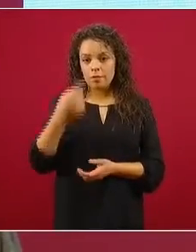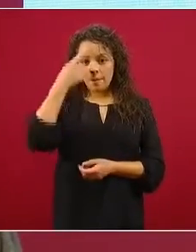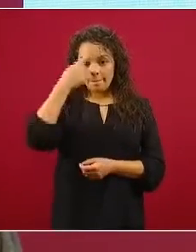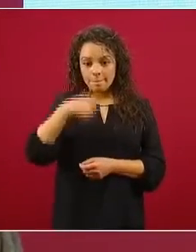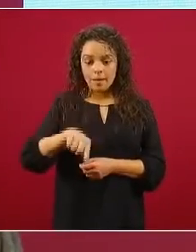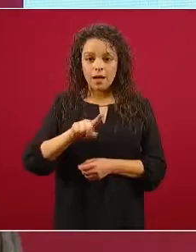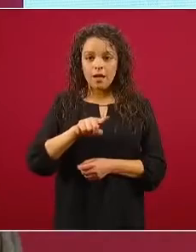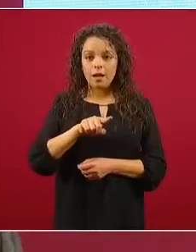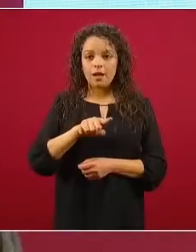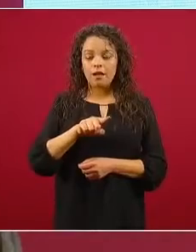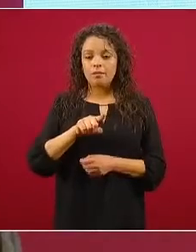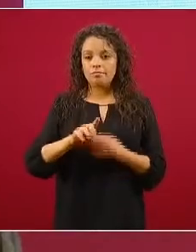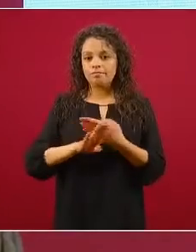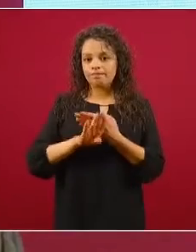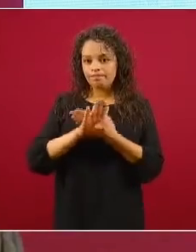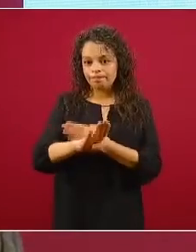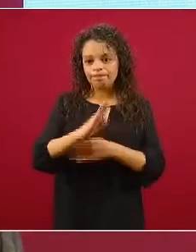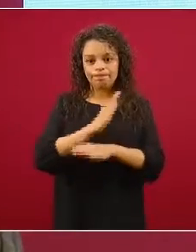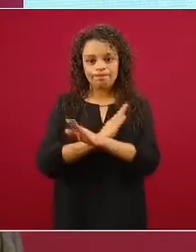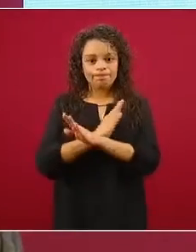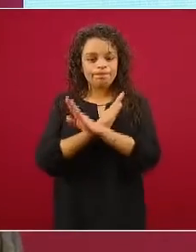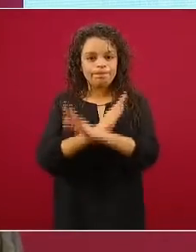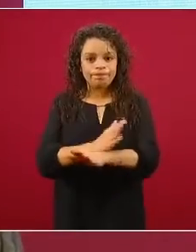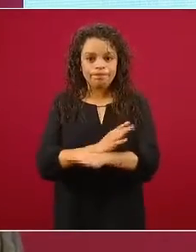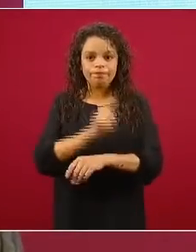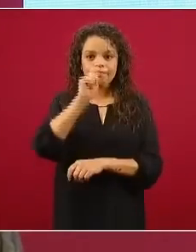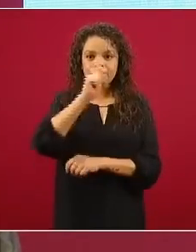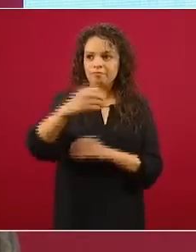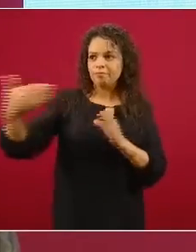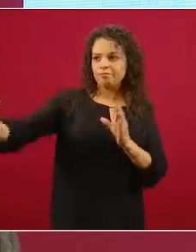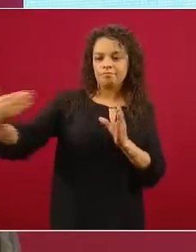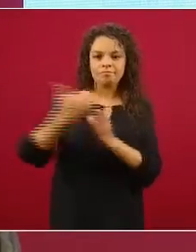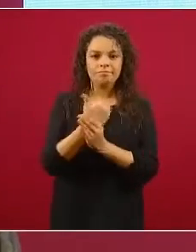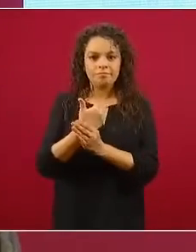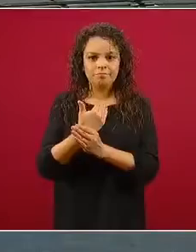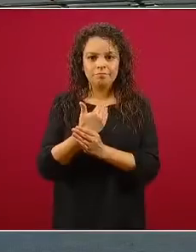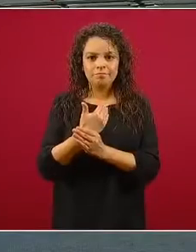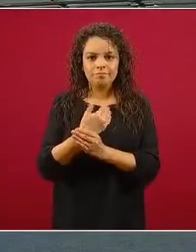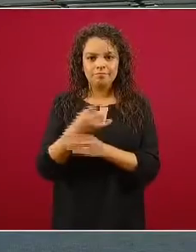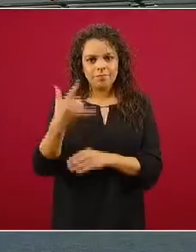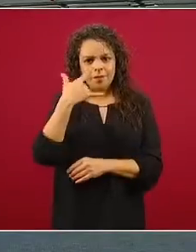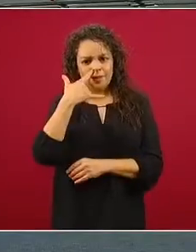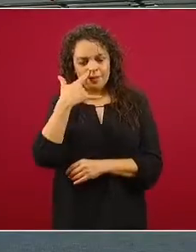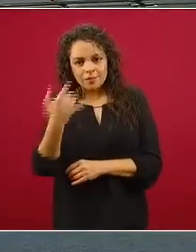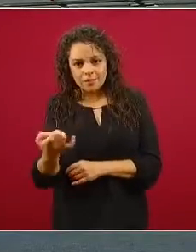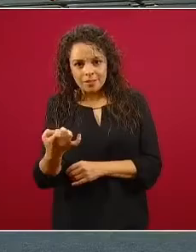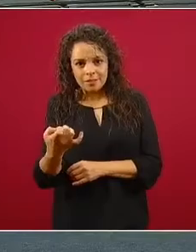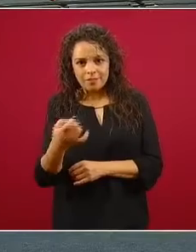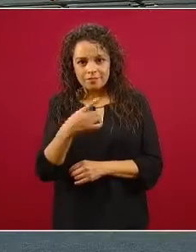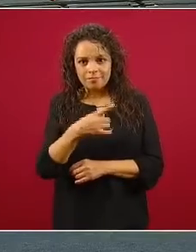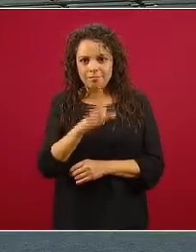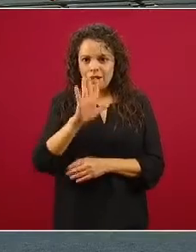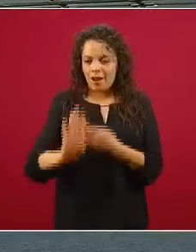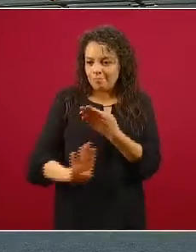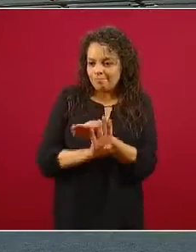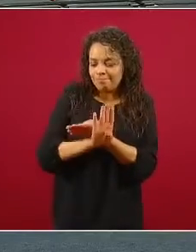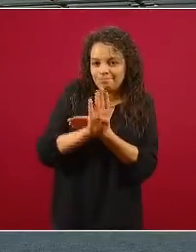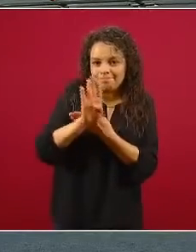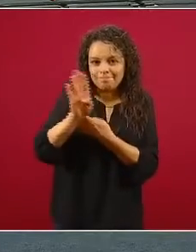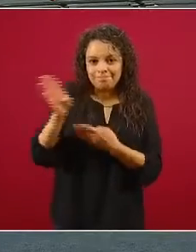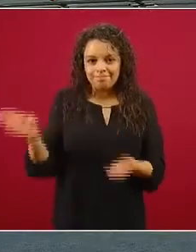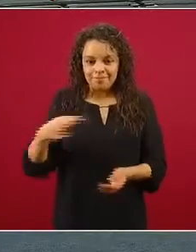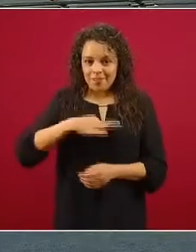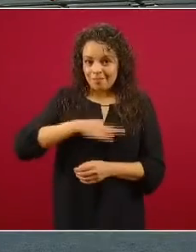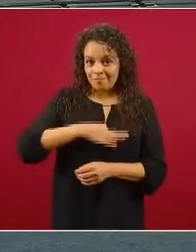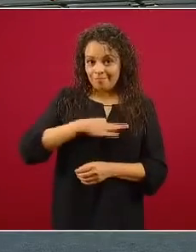con este otro invasor extranjero, este en forma de virus, este tan misterioso, este tan invisible, es así, lavándonos